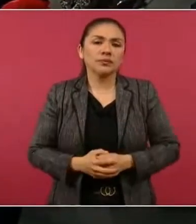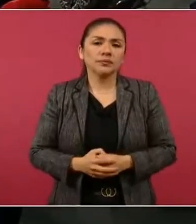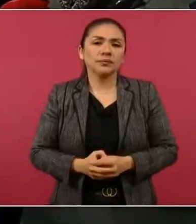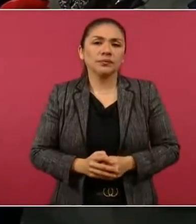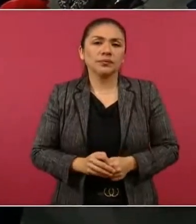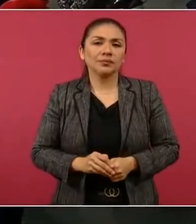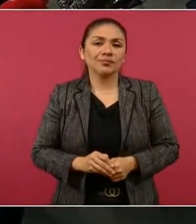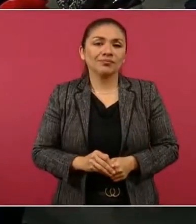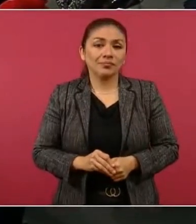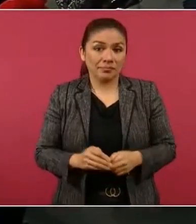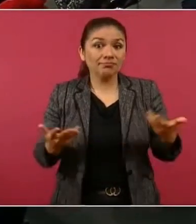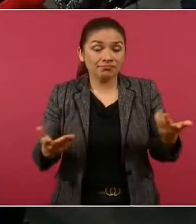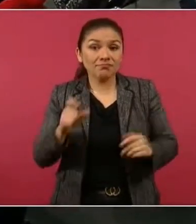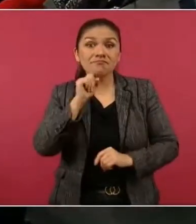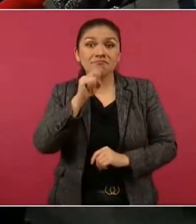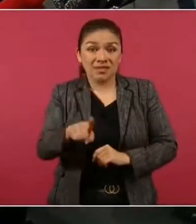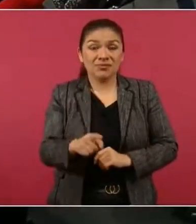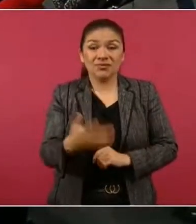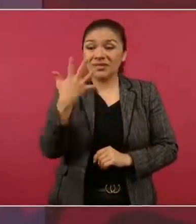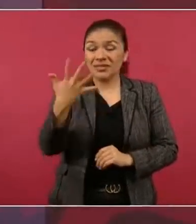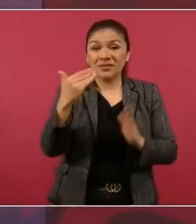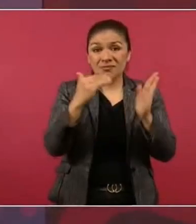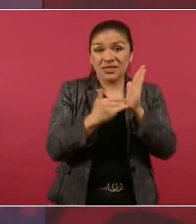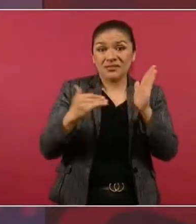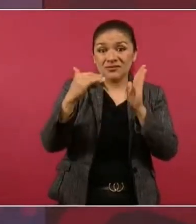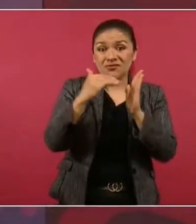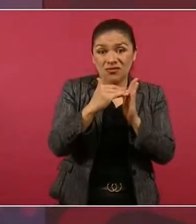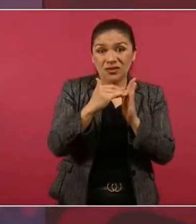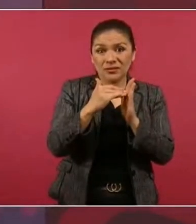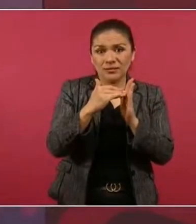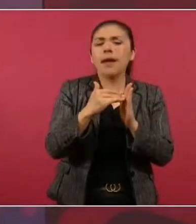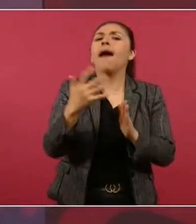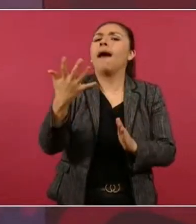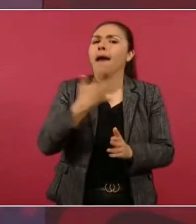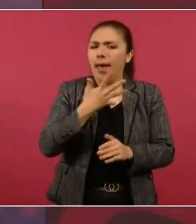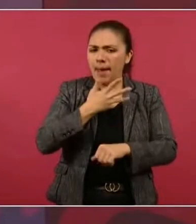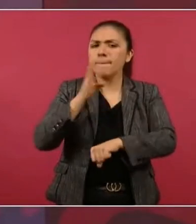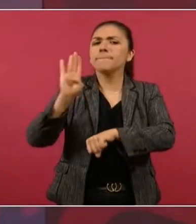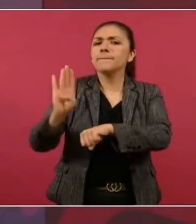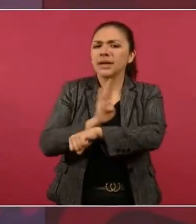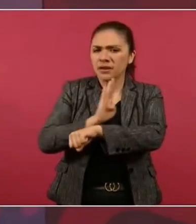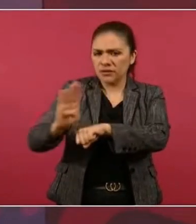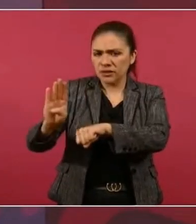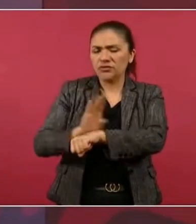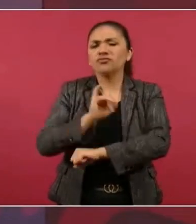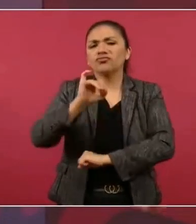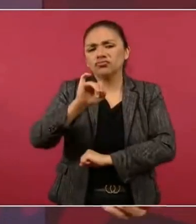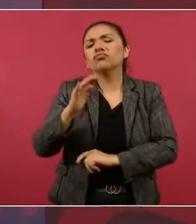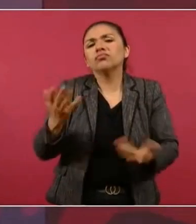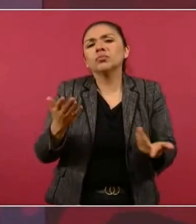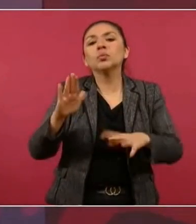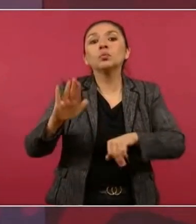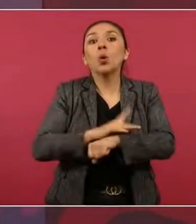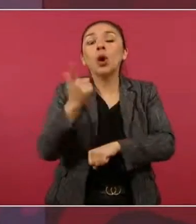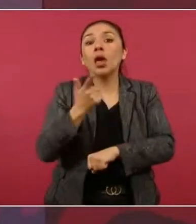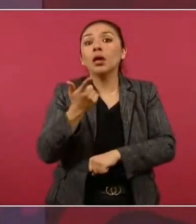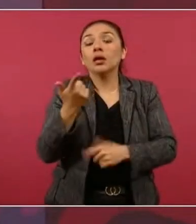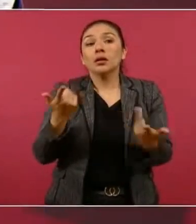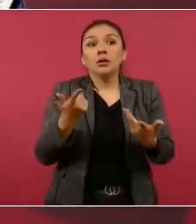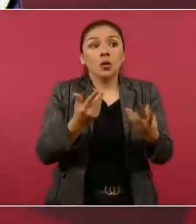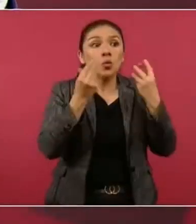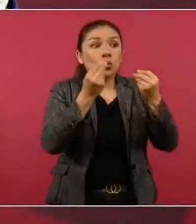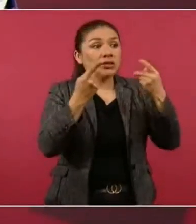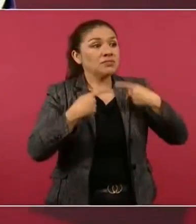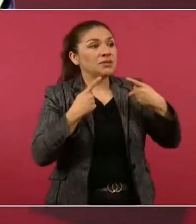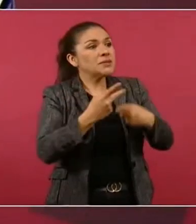Entonces, también los 5 millones se benefician. Porque si le va bien a la